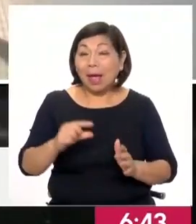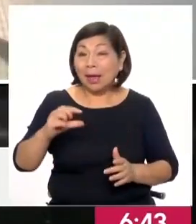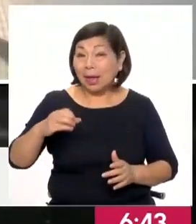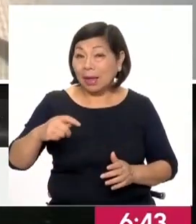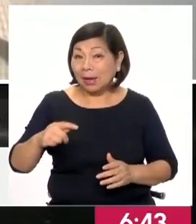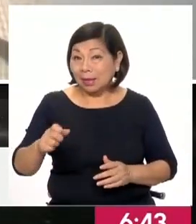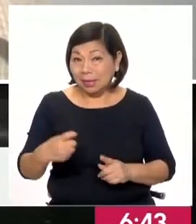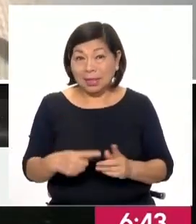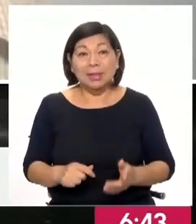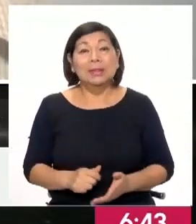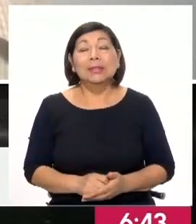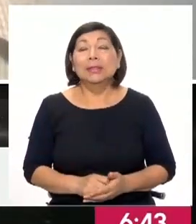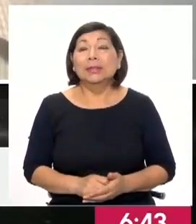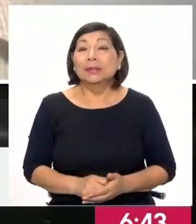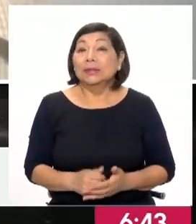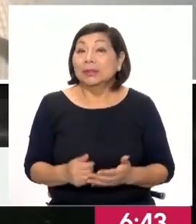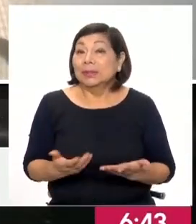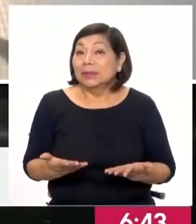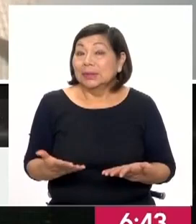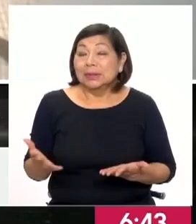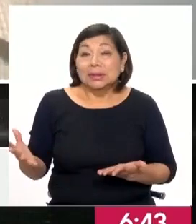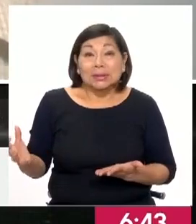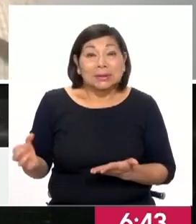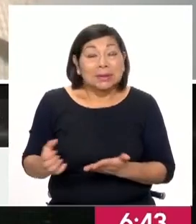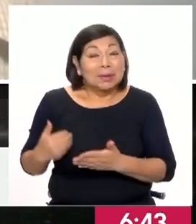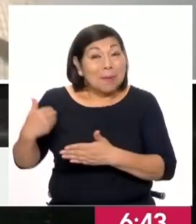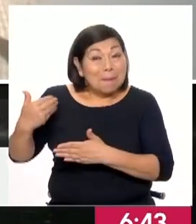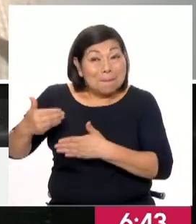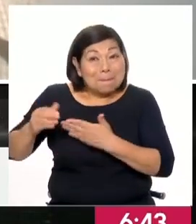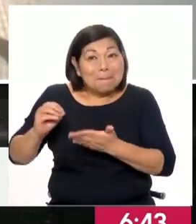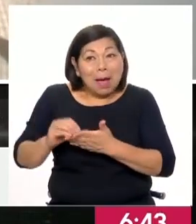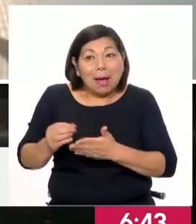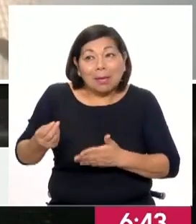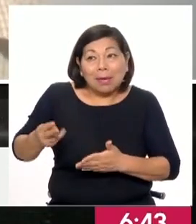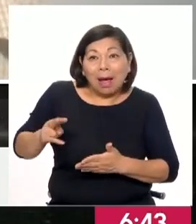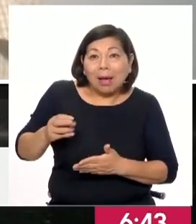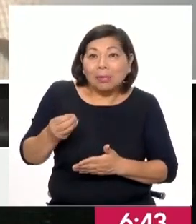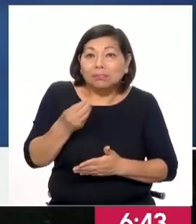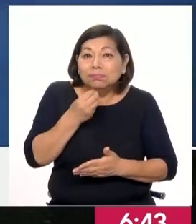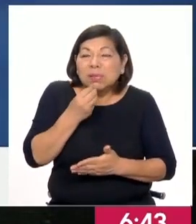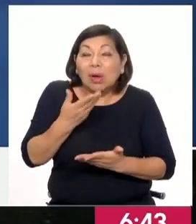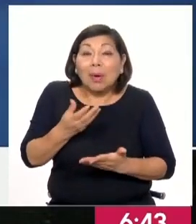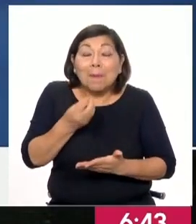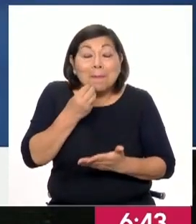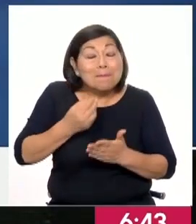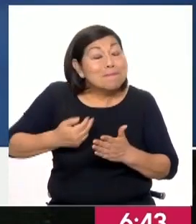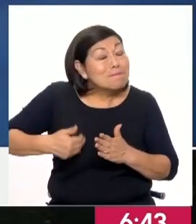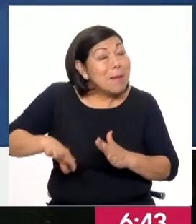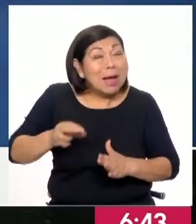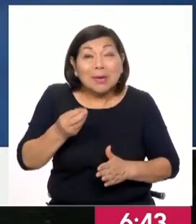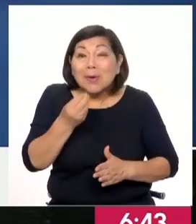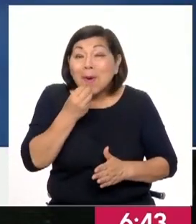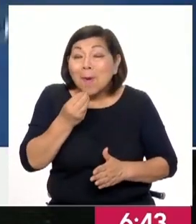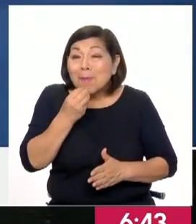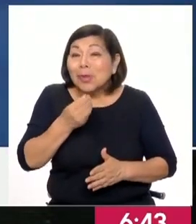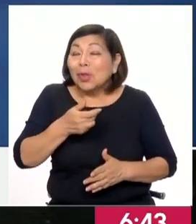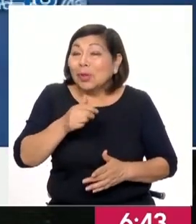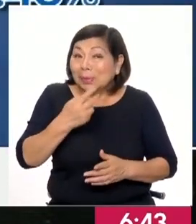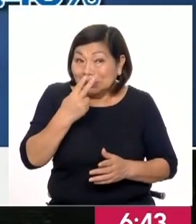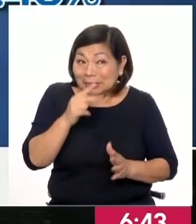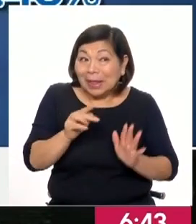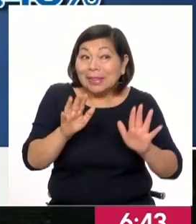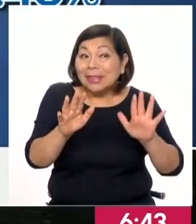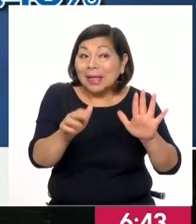sector, digamos, que arrastra la mayor inflación es el de alimentos, ¿no? El de alimentos, el de bebida. Ahí está,